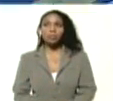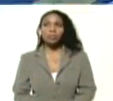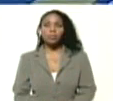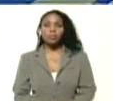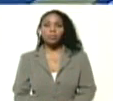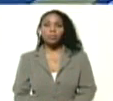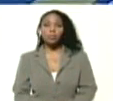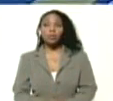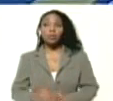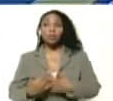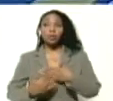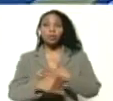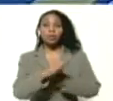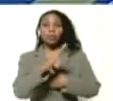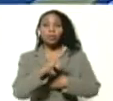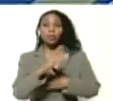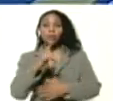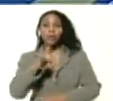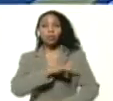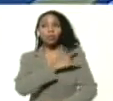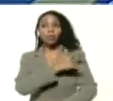adelante, César Trumpi.